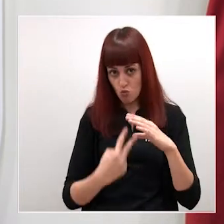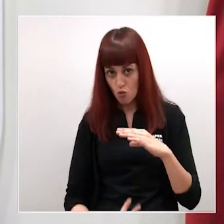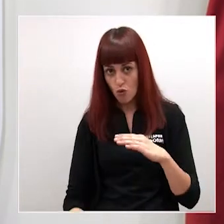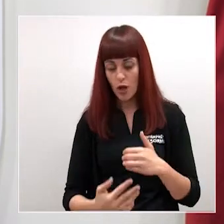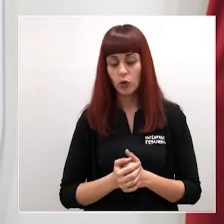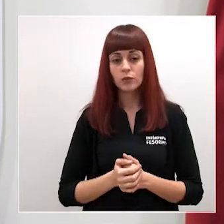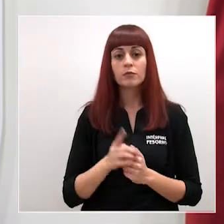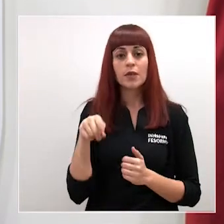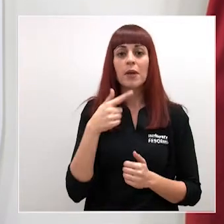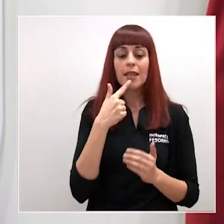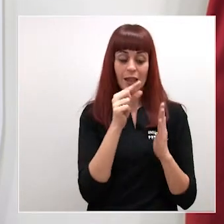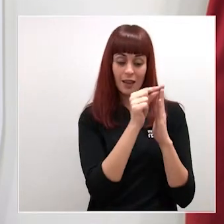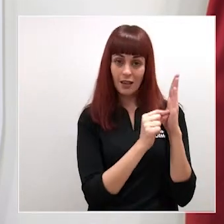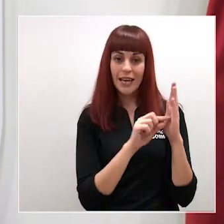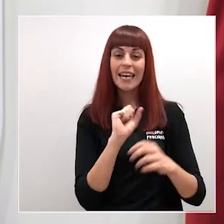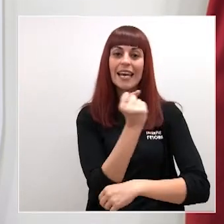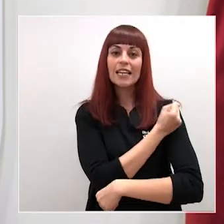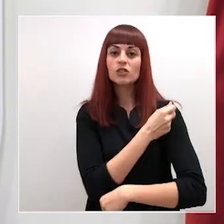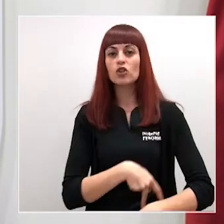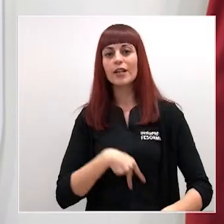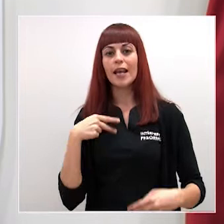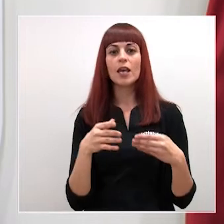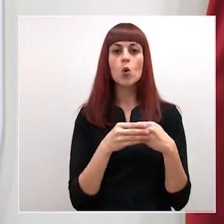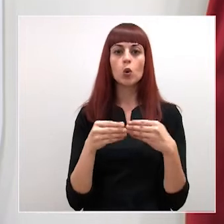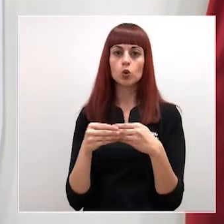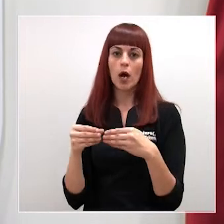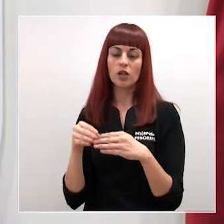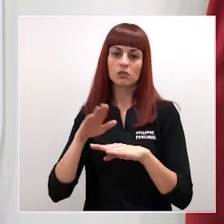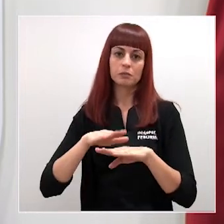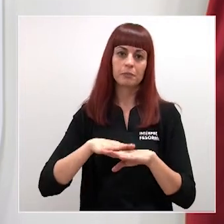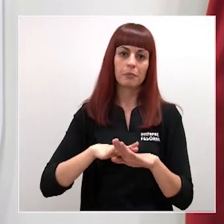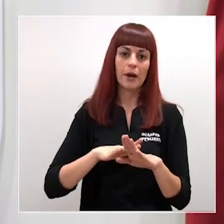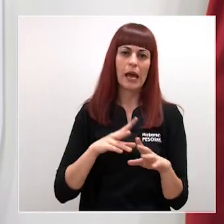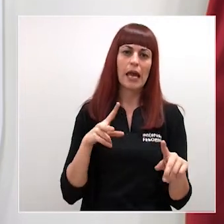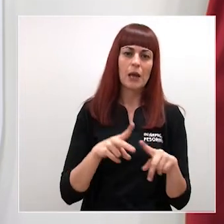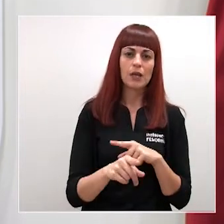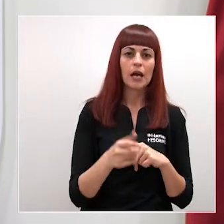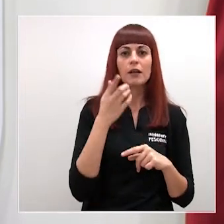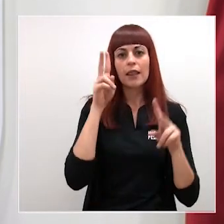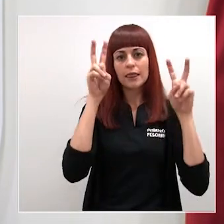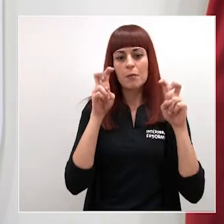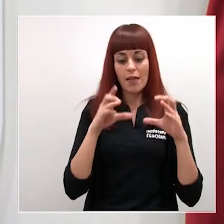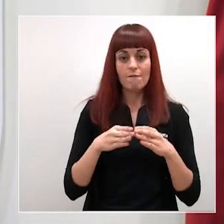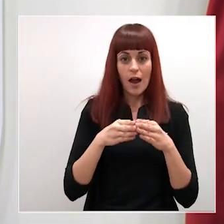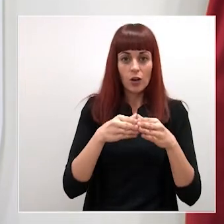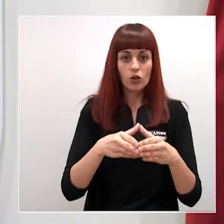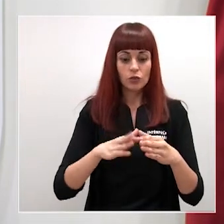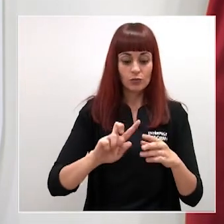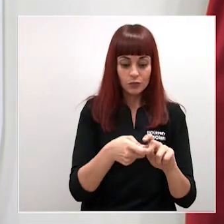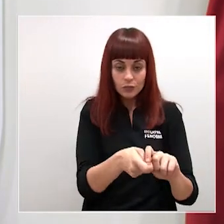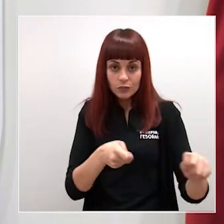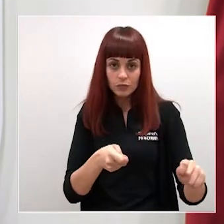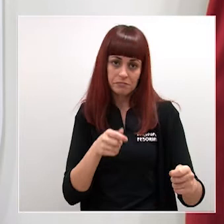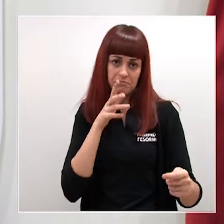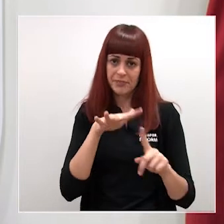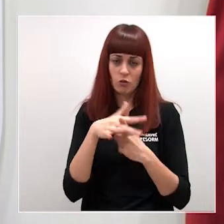un registro general de usuarios para evitar un posible uso especulativo de los puntos de amarre en una situación como la